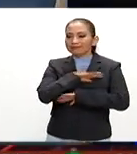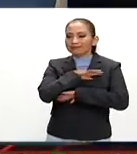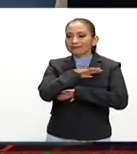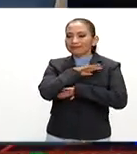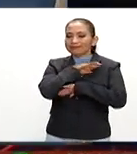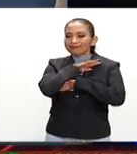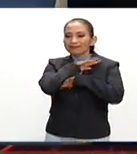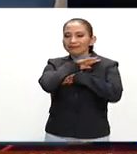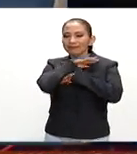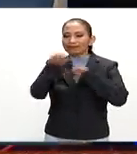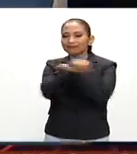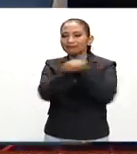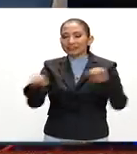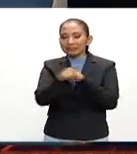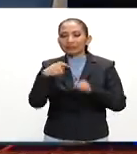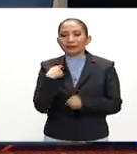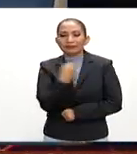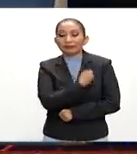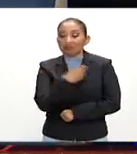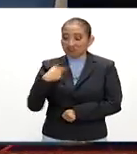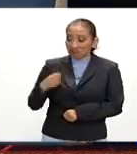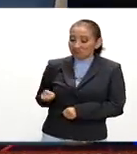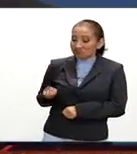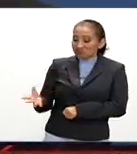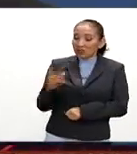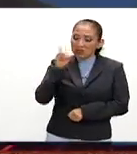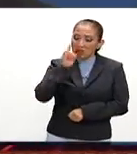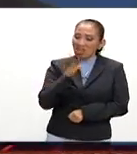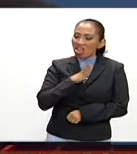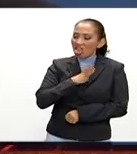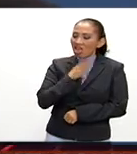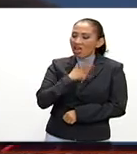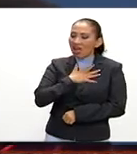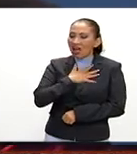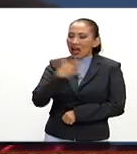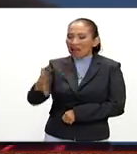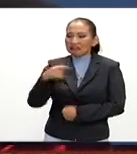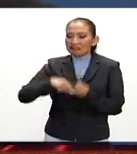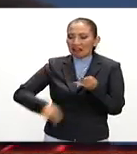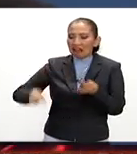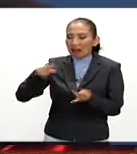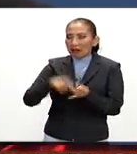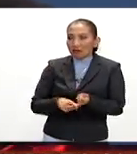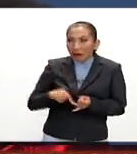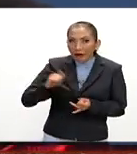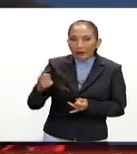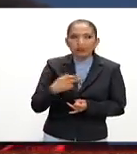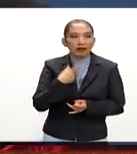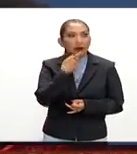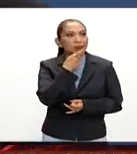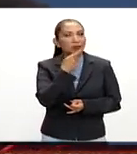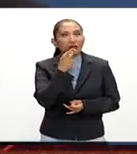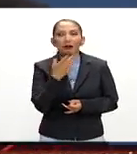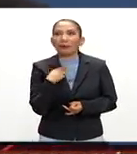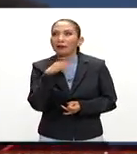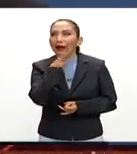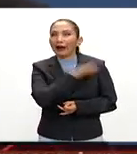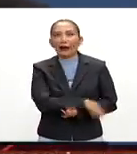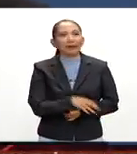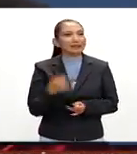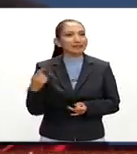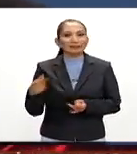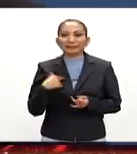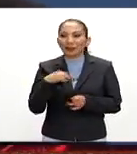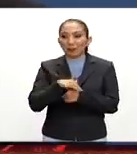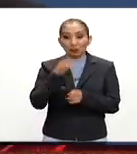la paciencia, la llamó que era una mujer asquerosa, otro dardo que se puso ahí, otro clavo en el ataúd con